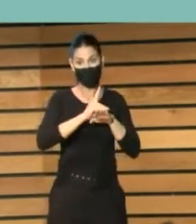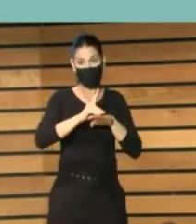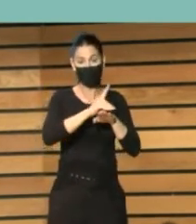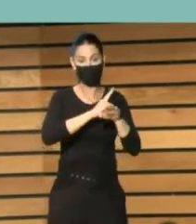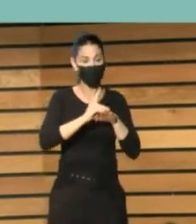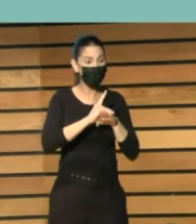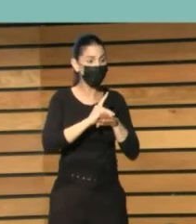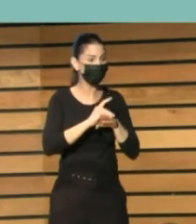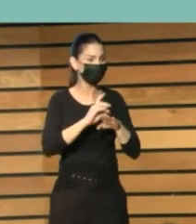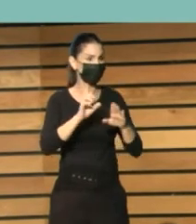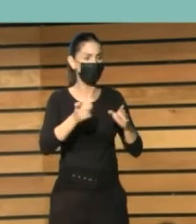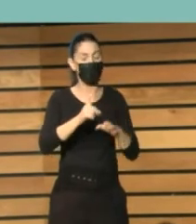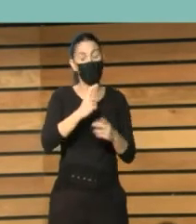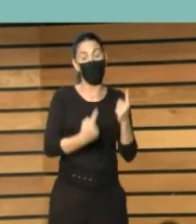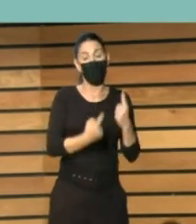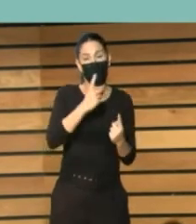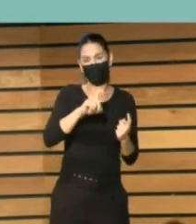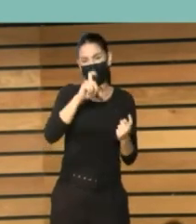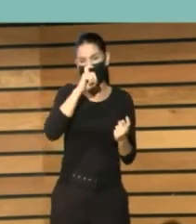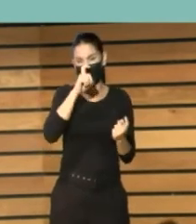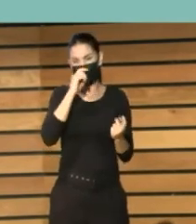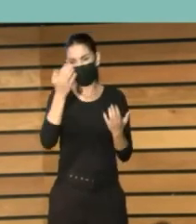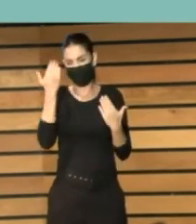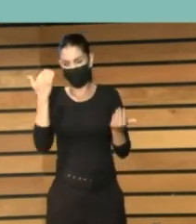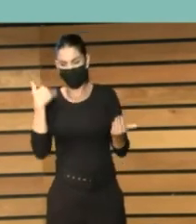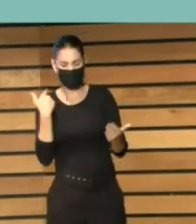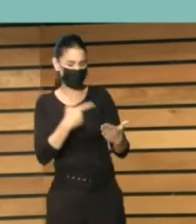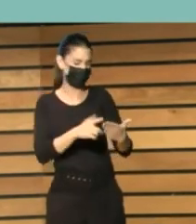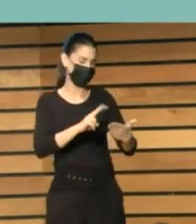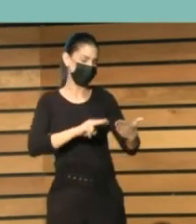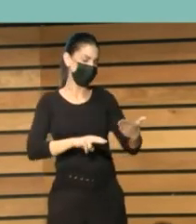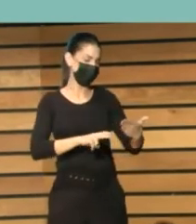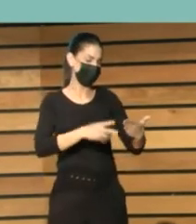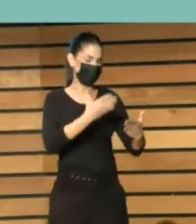otros eran muy parciales, algunos tenían hasta ciertos errores,